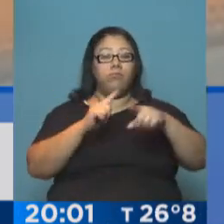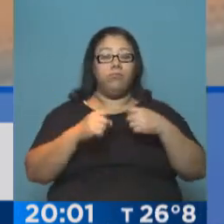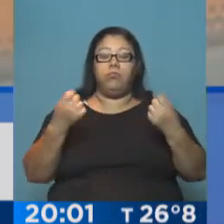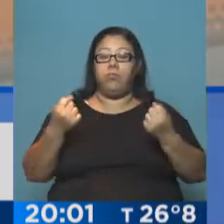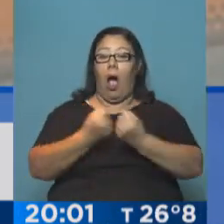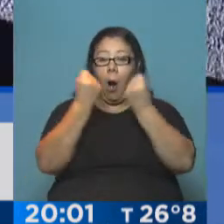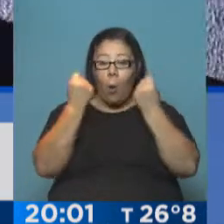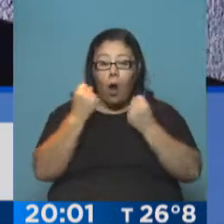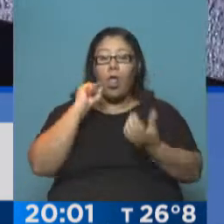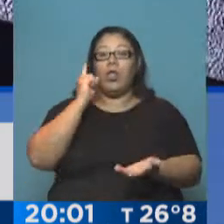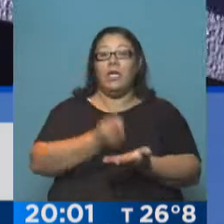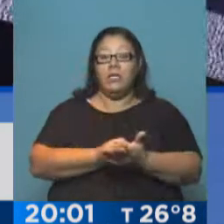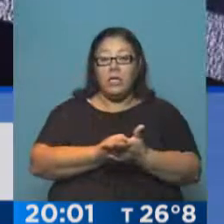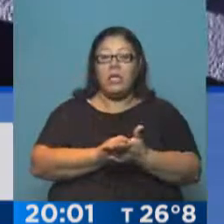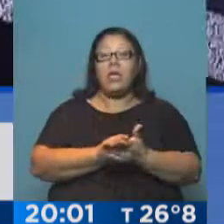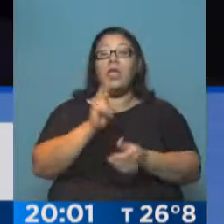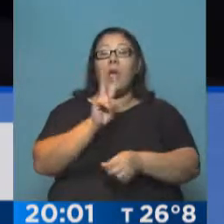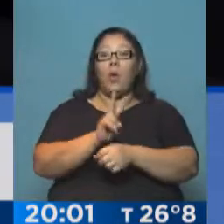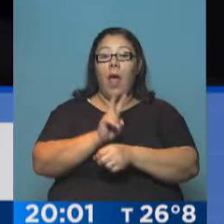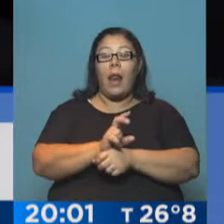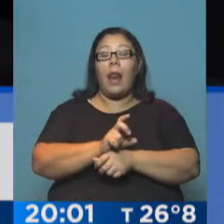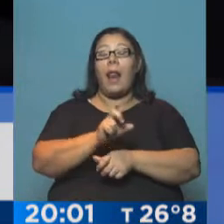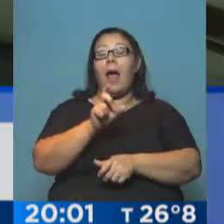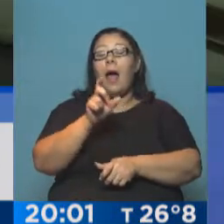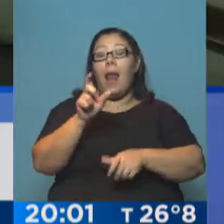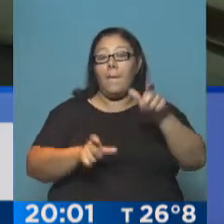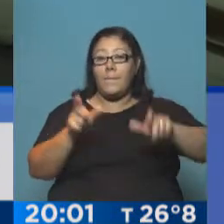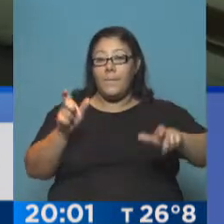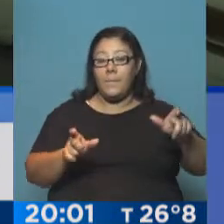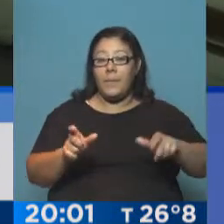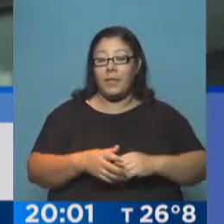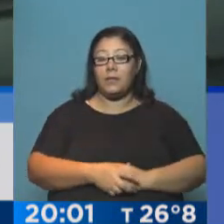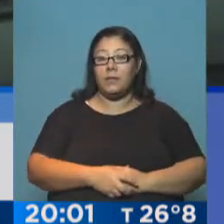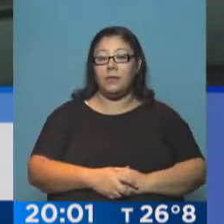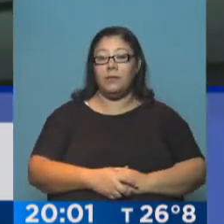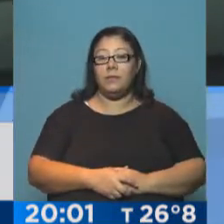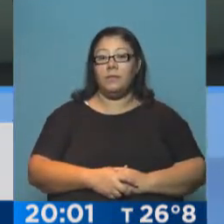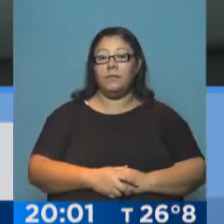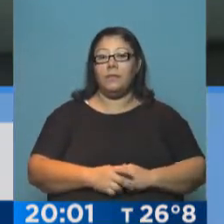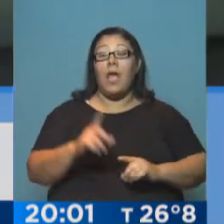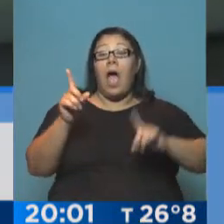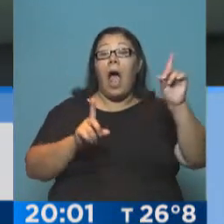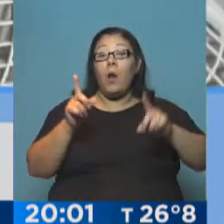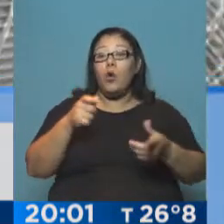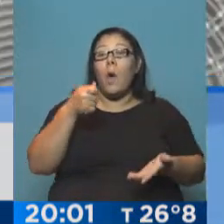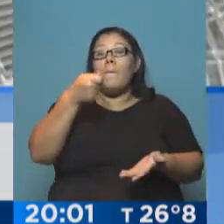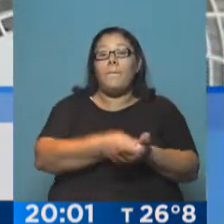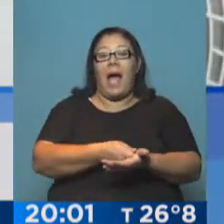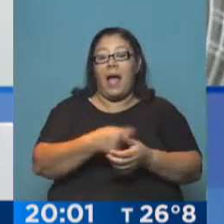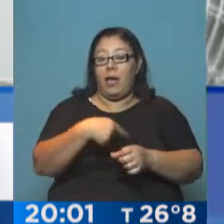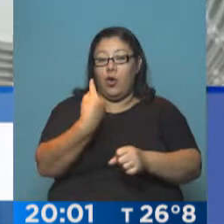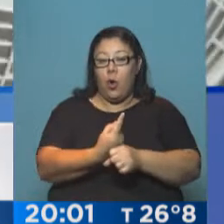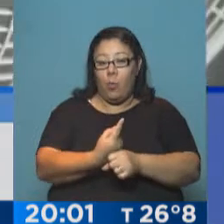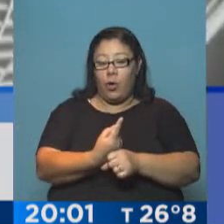parte de la población, porque no está todavía en condiciones de estar haciendo frente a esta recomposición de las